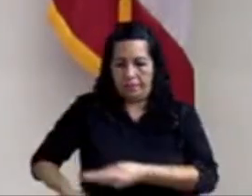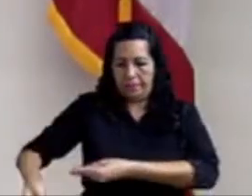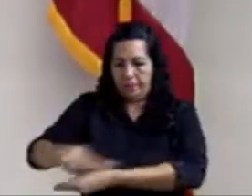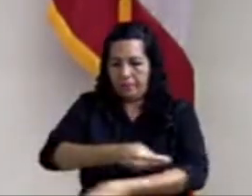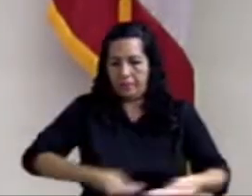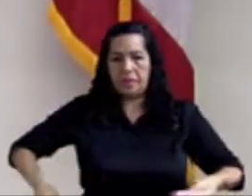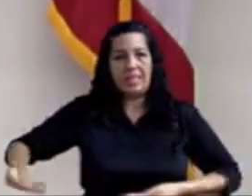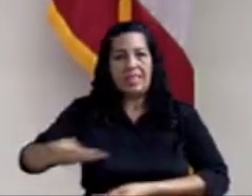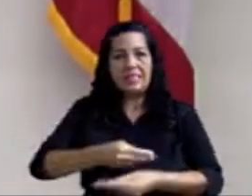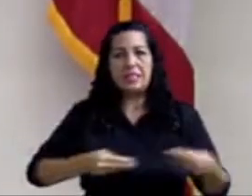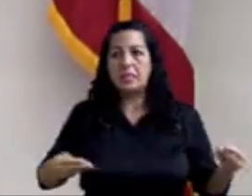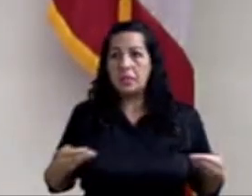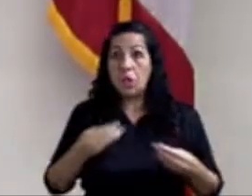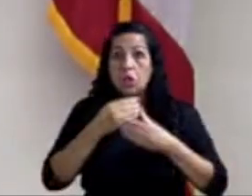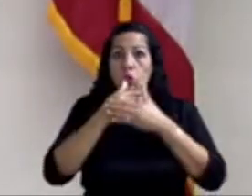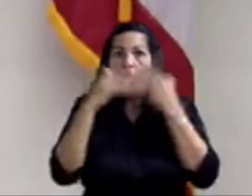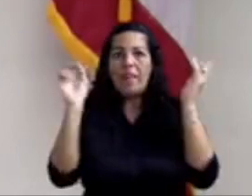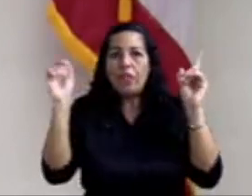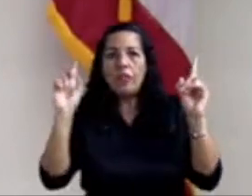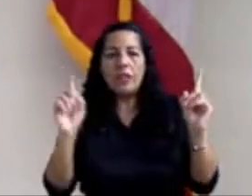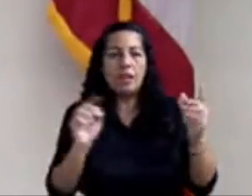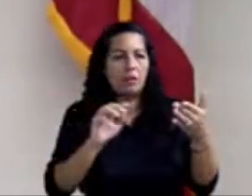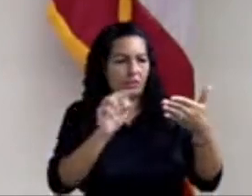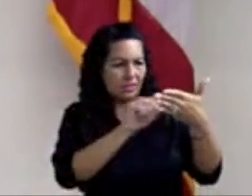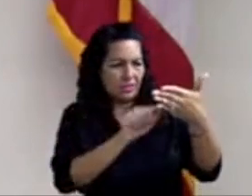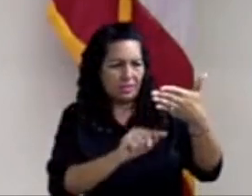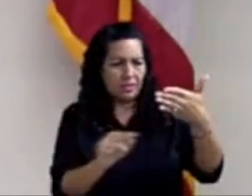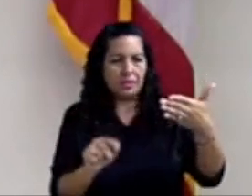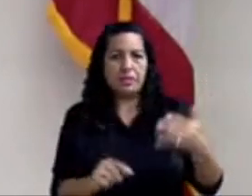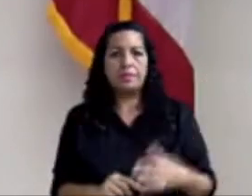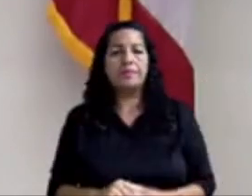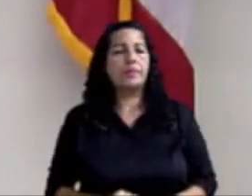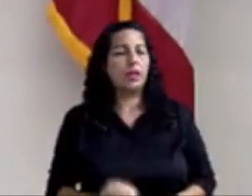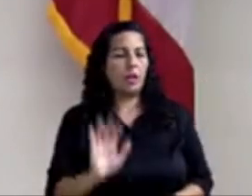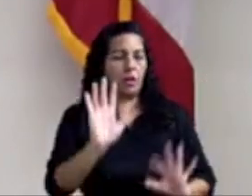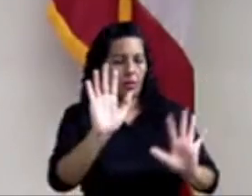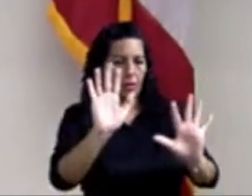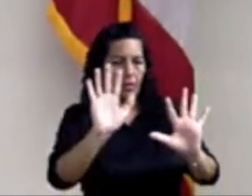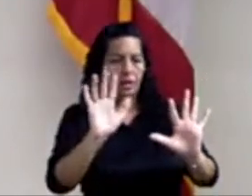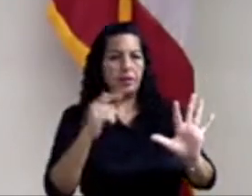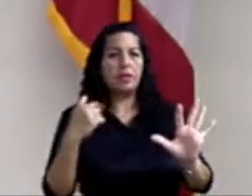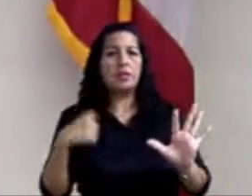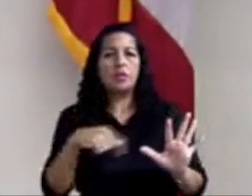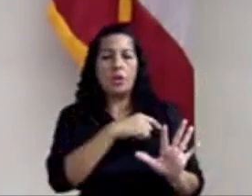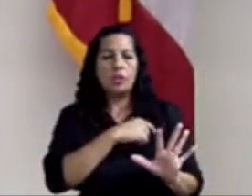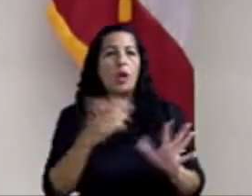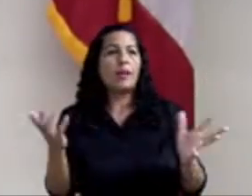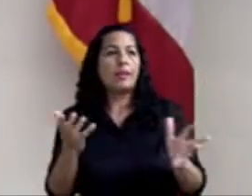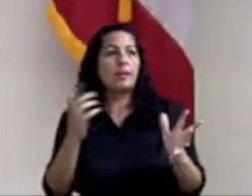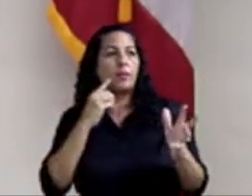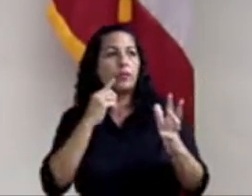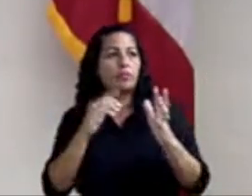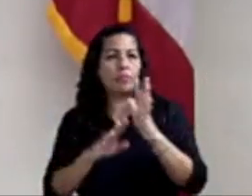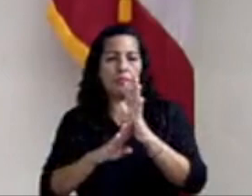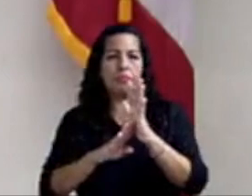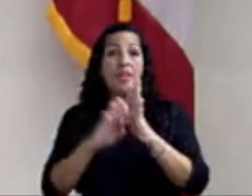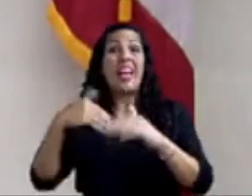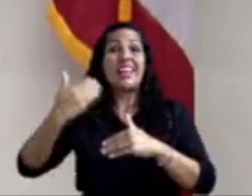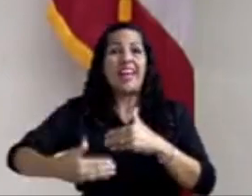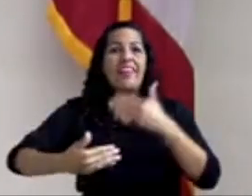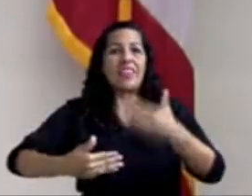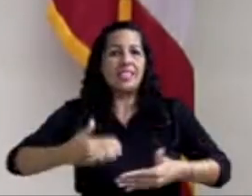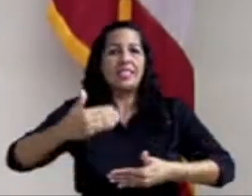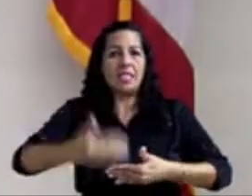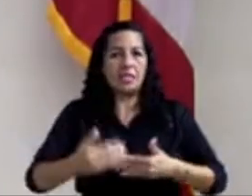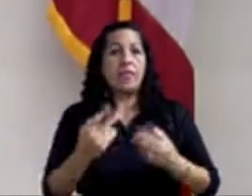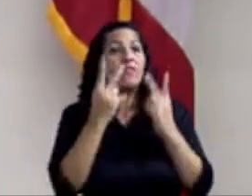mapas estaban actualizados y tenemos una expresión más o menos análoga. Por eso, aquí, mira, nosotros hemos tenido comunicación con todos los alcaldes de Puerto Rico. Cada vez que se va a